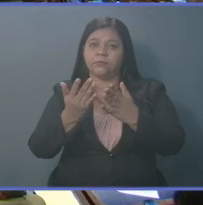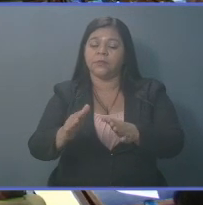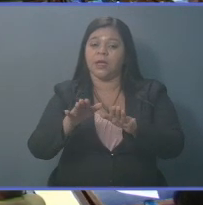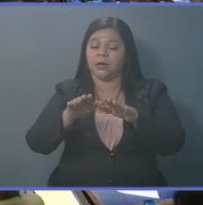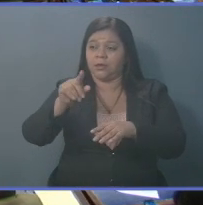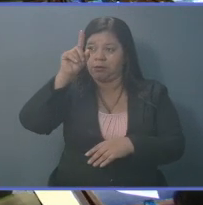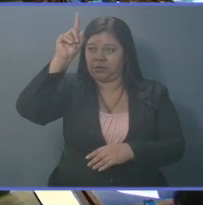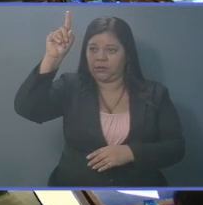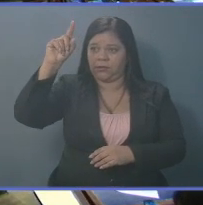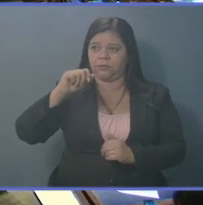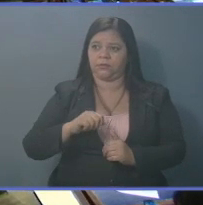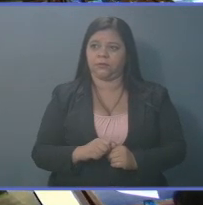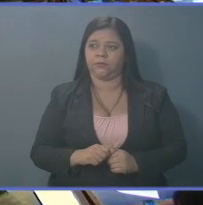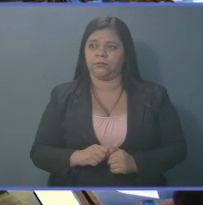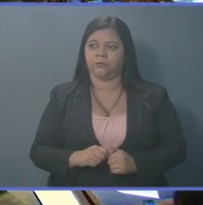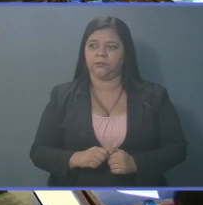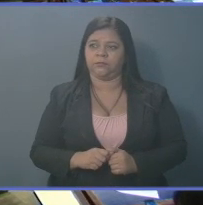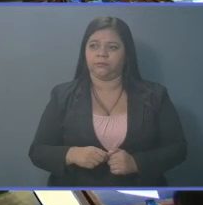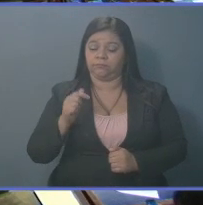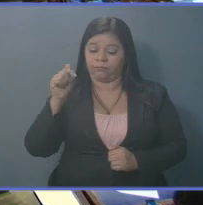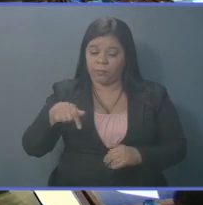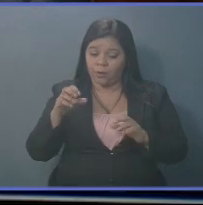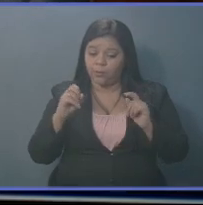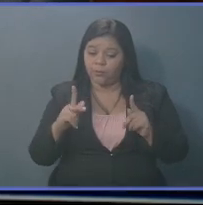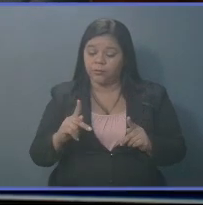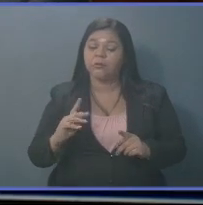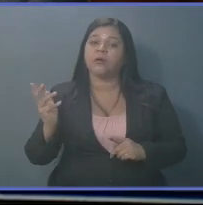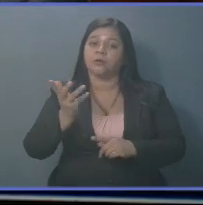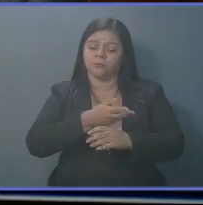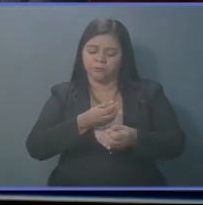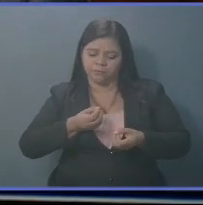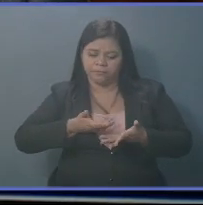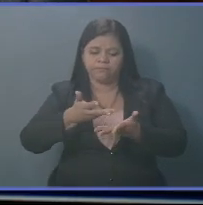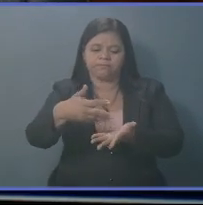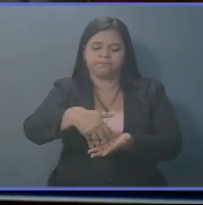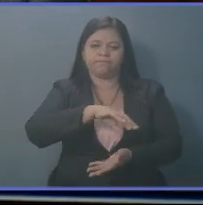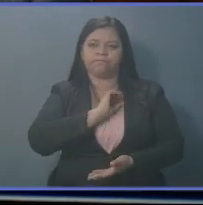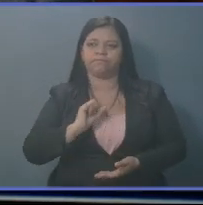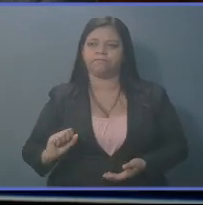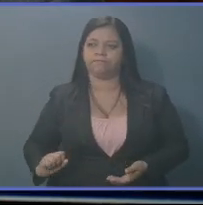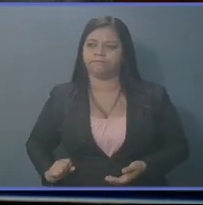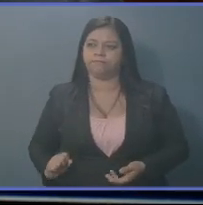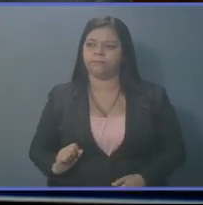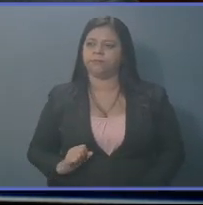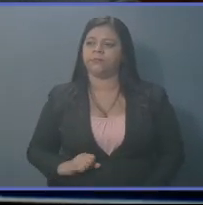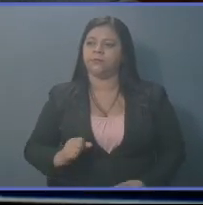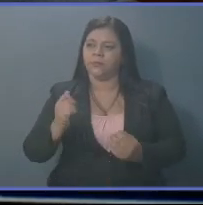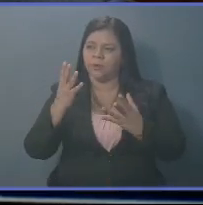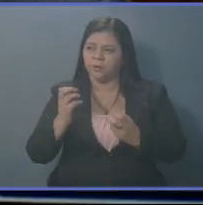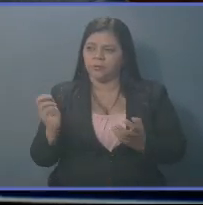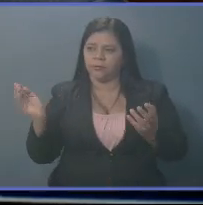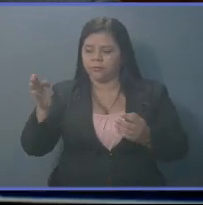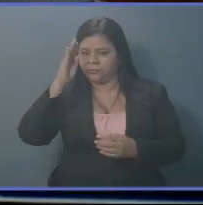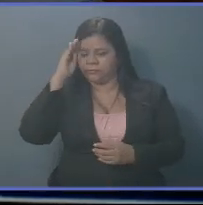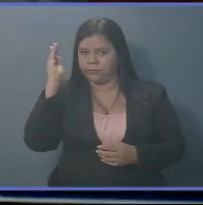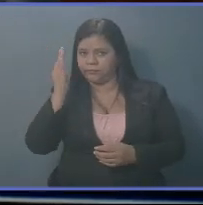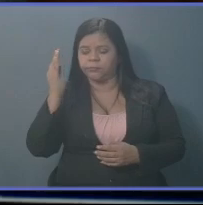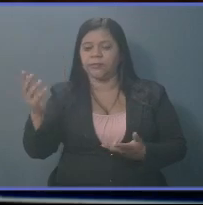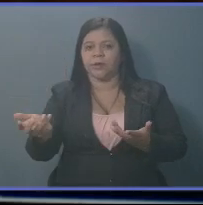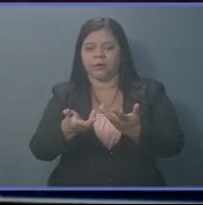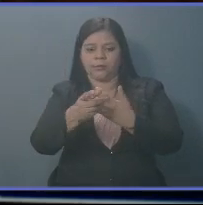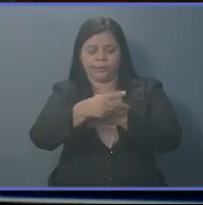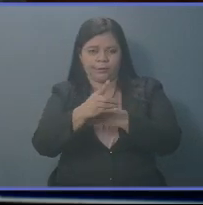por esta oportunidad de dirigirme al pueblo salvadoreño. Saludar a mis colegas diputados y